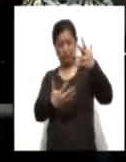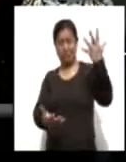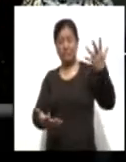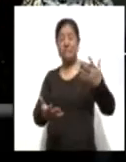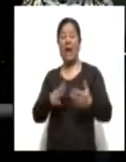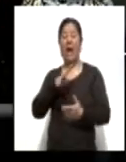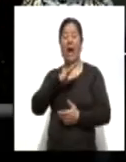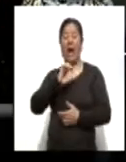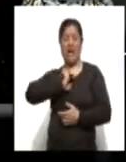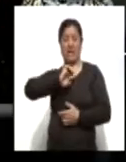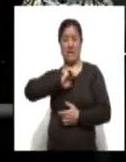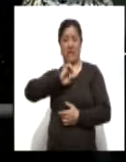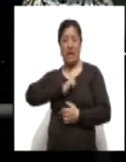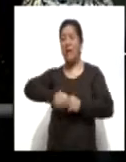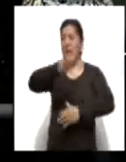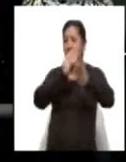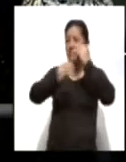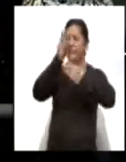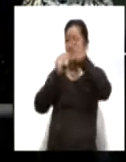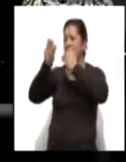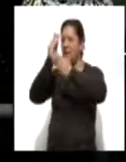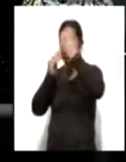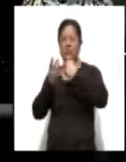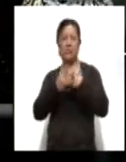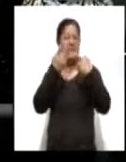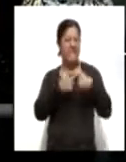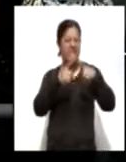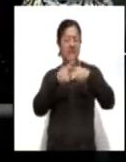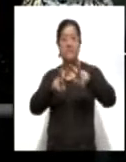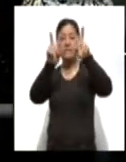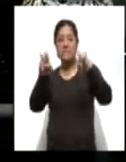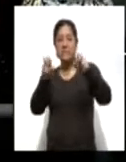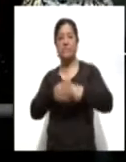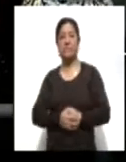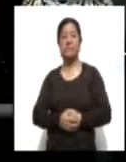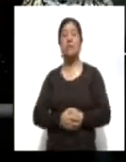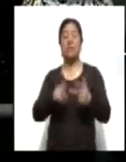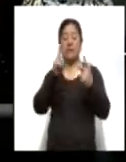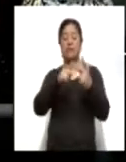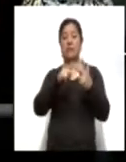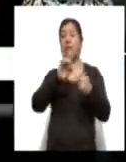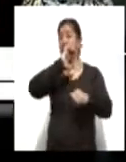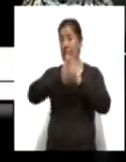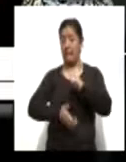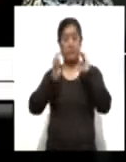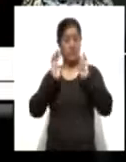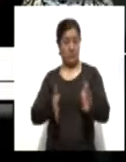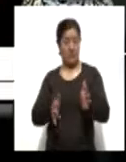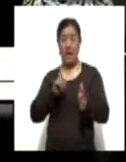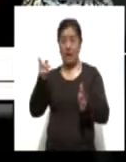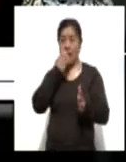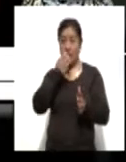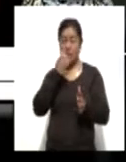y capacitaciones en distintos rubros y al término de esa estancia en la academia